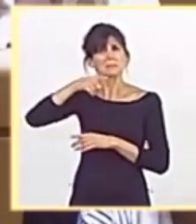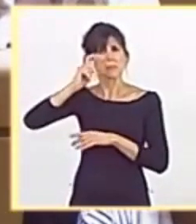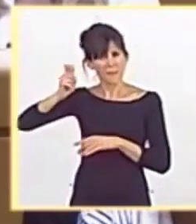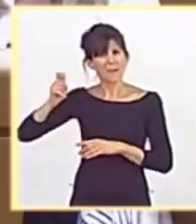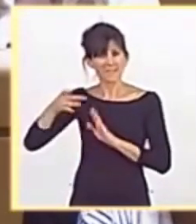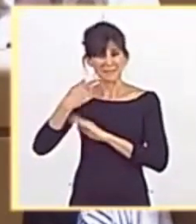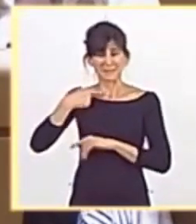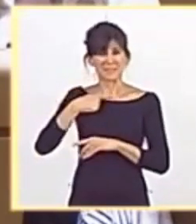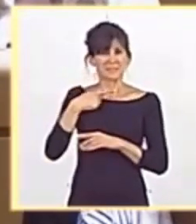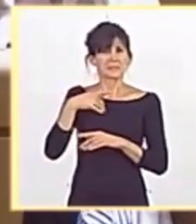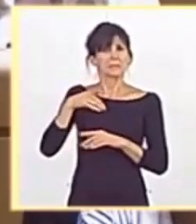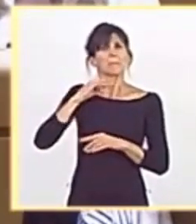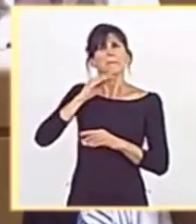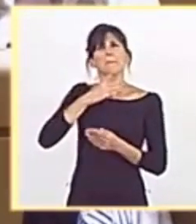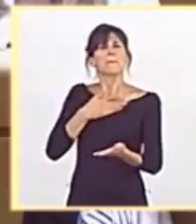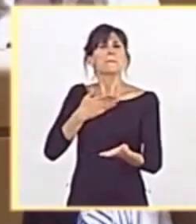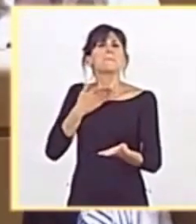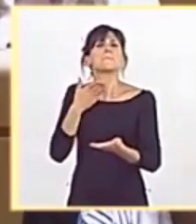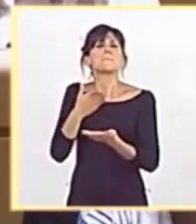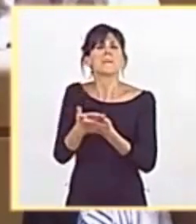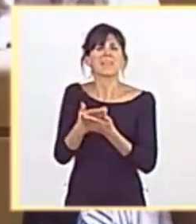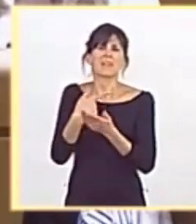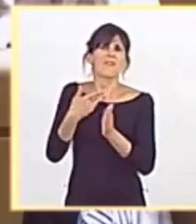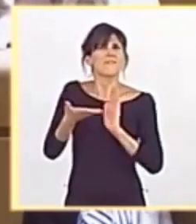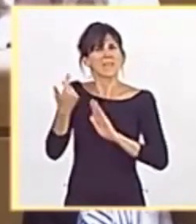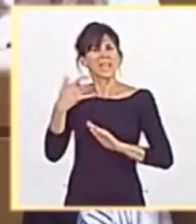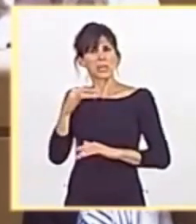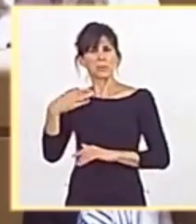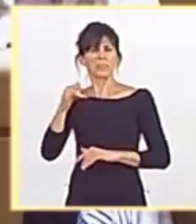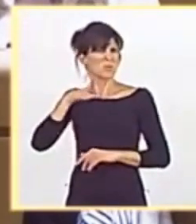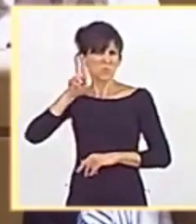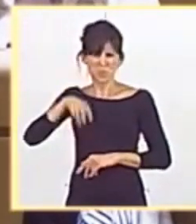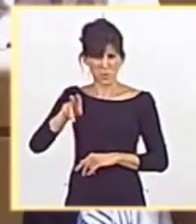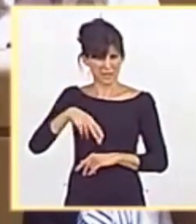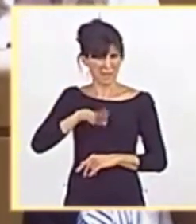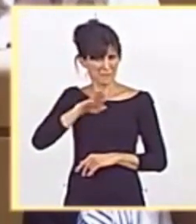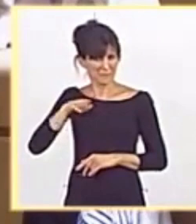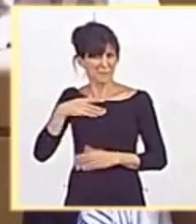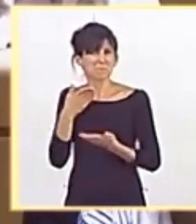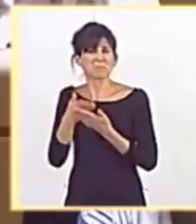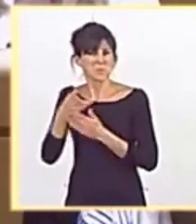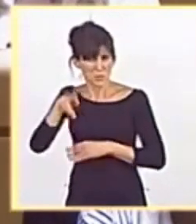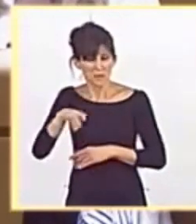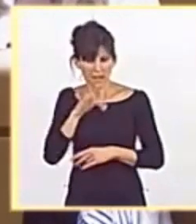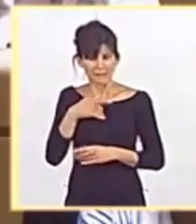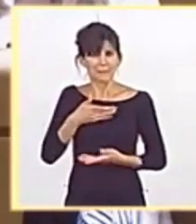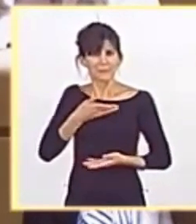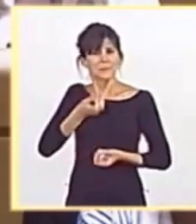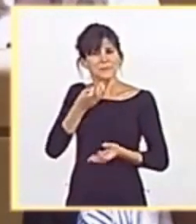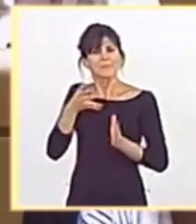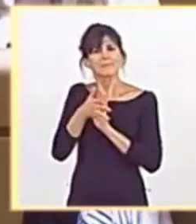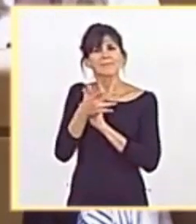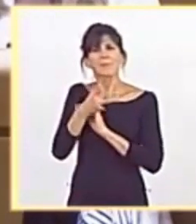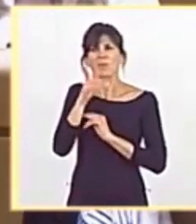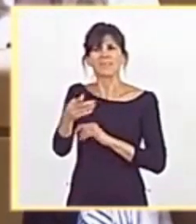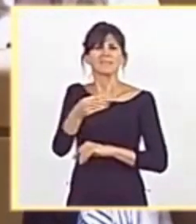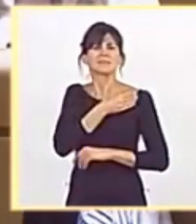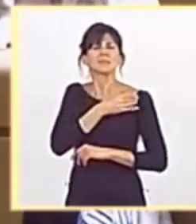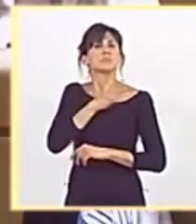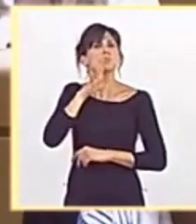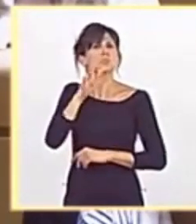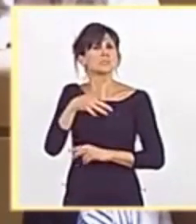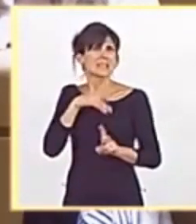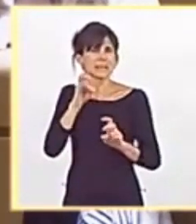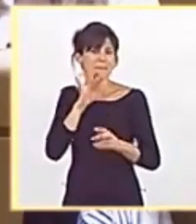el Partido Popular ha pedido ninguna exención. Y ahora me explico, porque me preguntará que a qué viene esto.